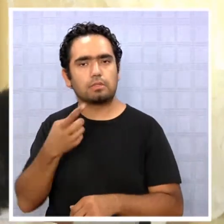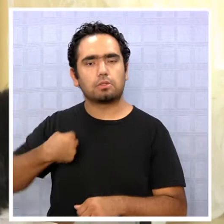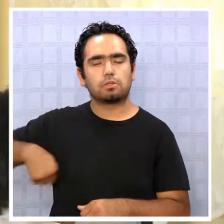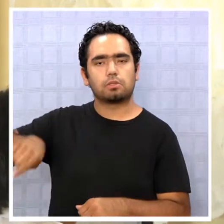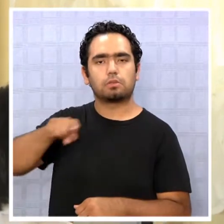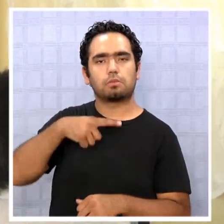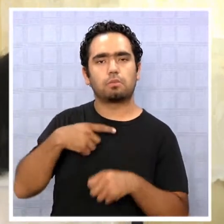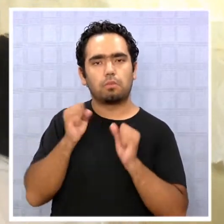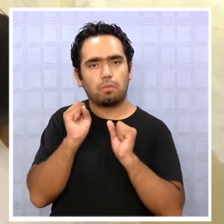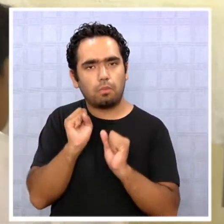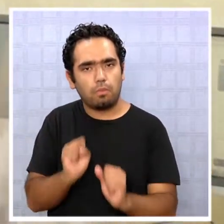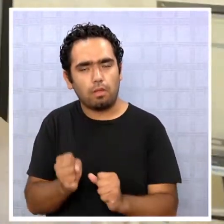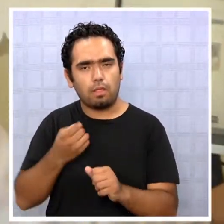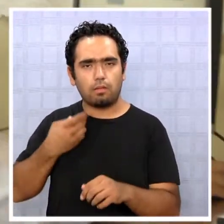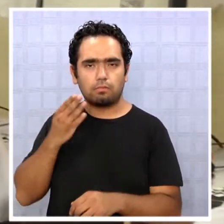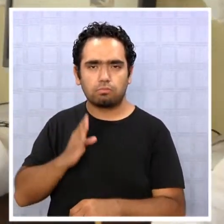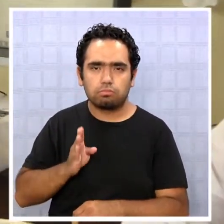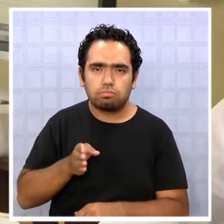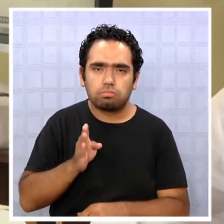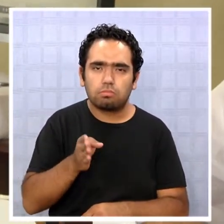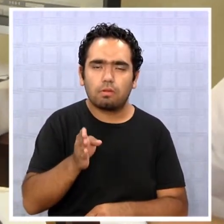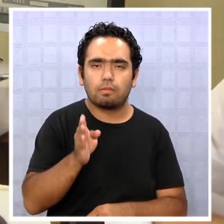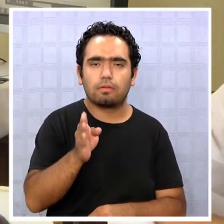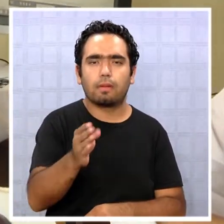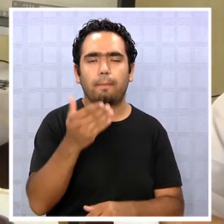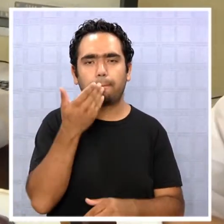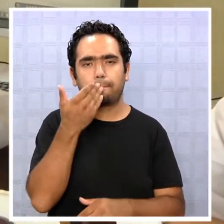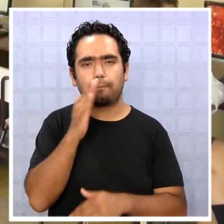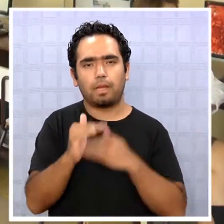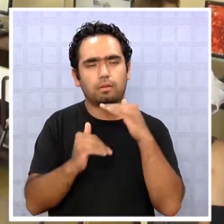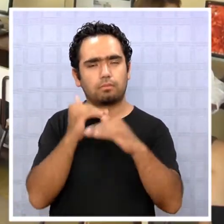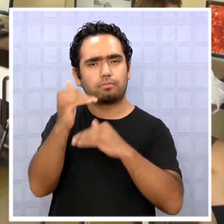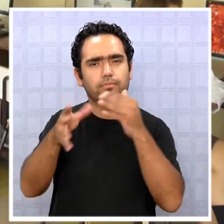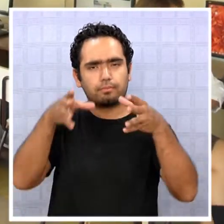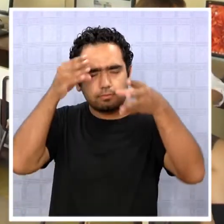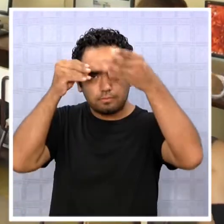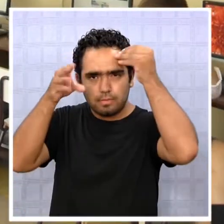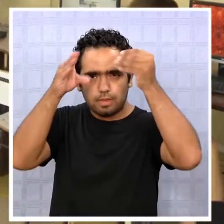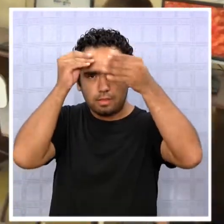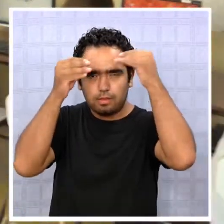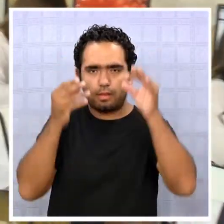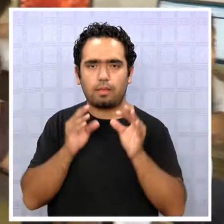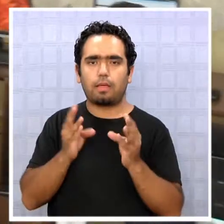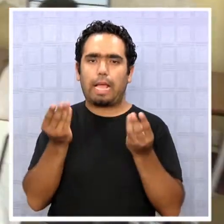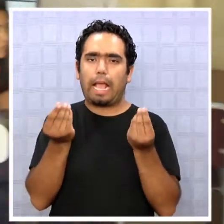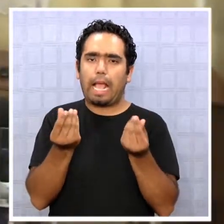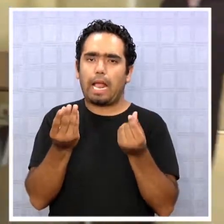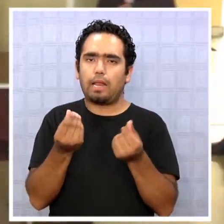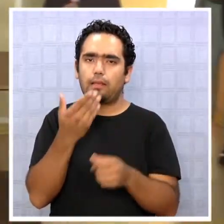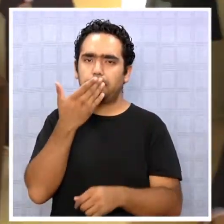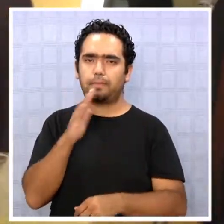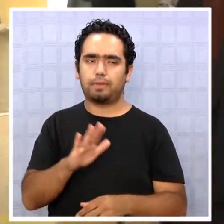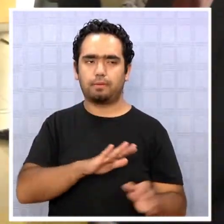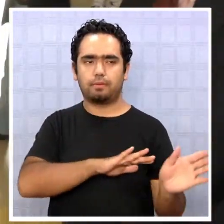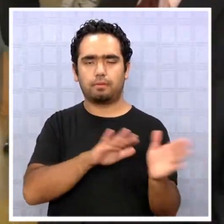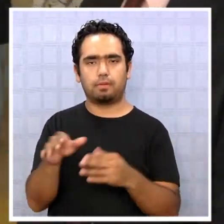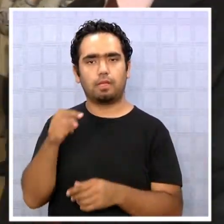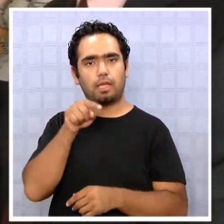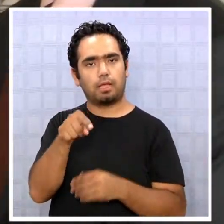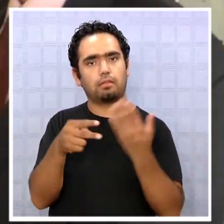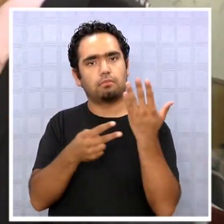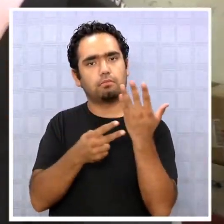en el mejoramiento de los aprendizajes de tal manera que los resultados sean de mejor calidad. Esta medición establece tres categorías,